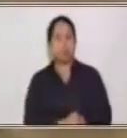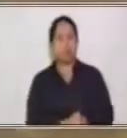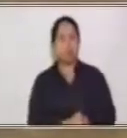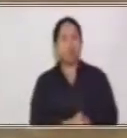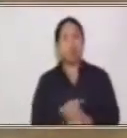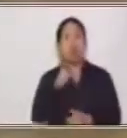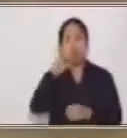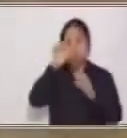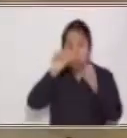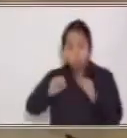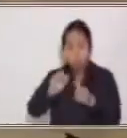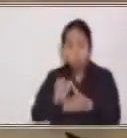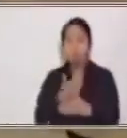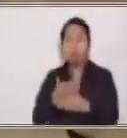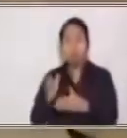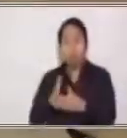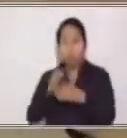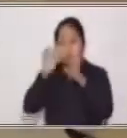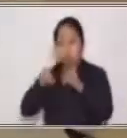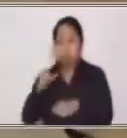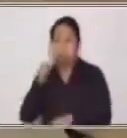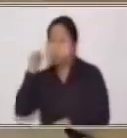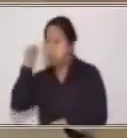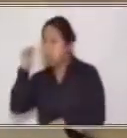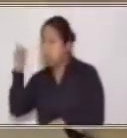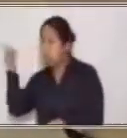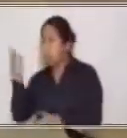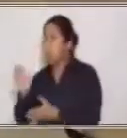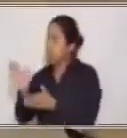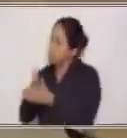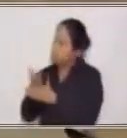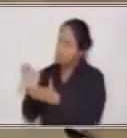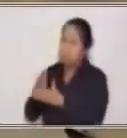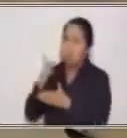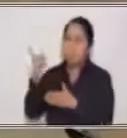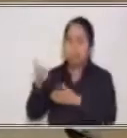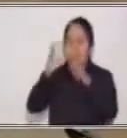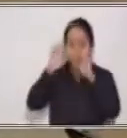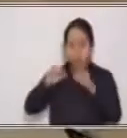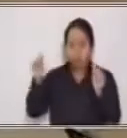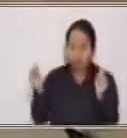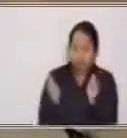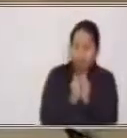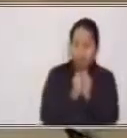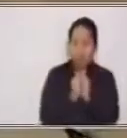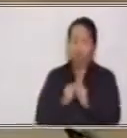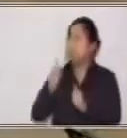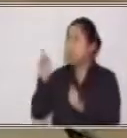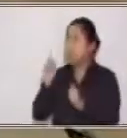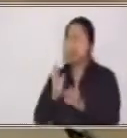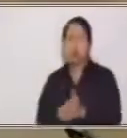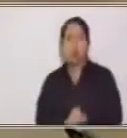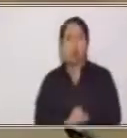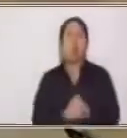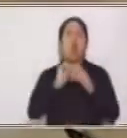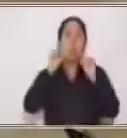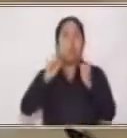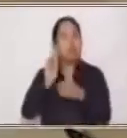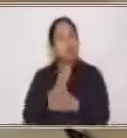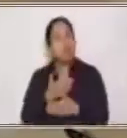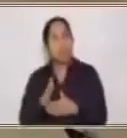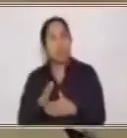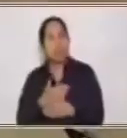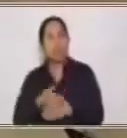Eso lo puedes compartir con una persona adulta, ¿sí? Con cualquier persona que esté a la par tuya tú lo puedes compartir, hablarle